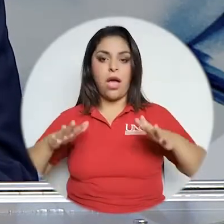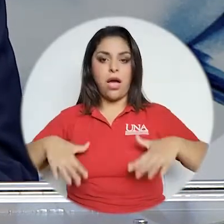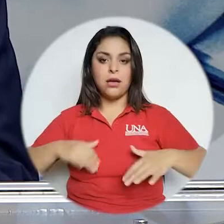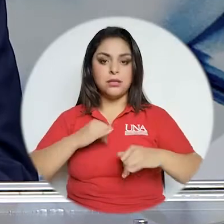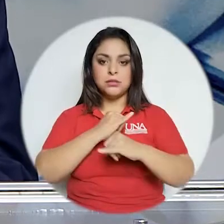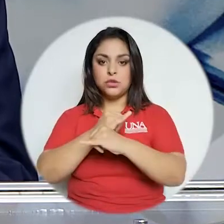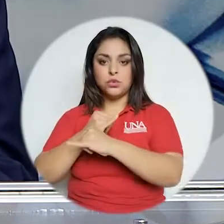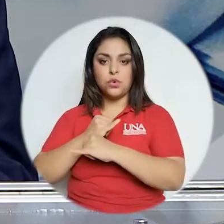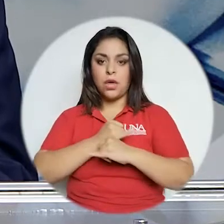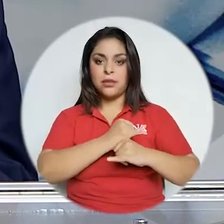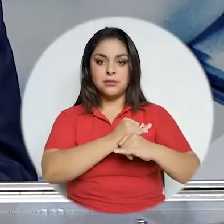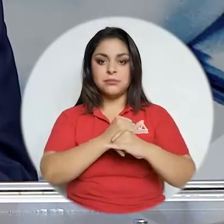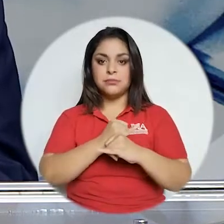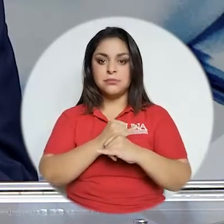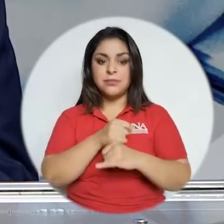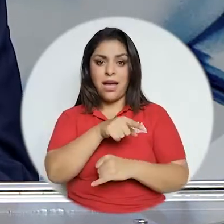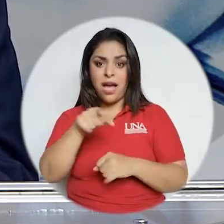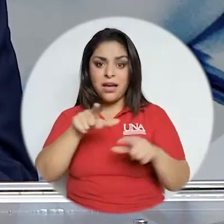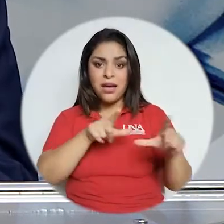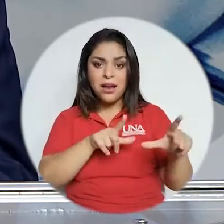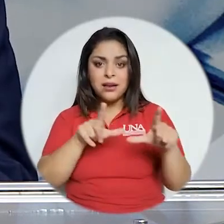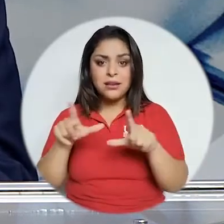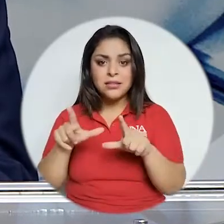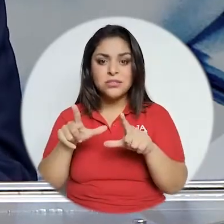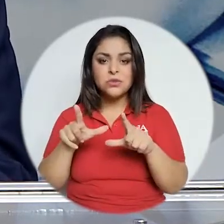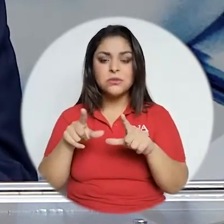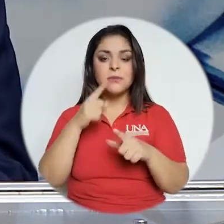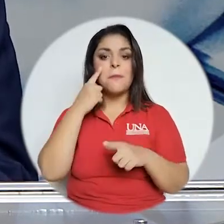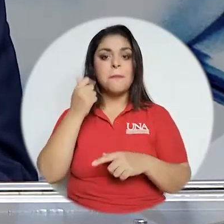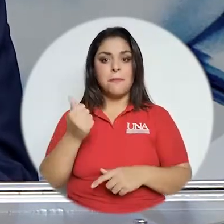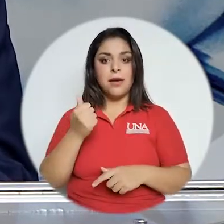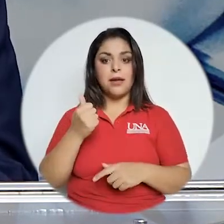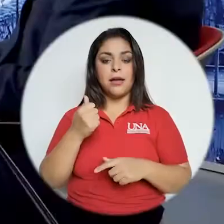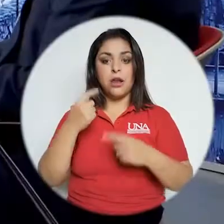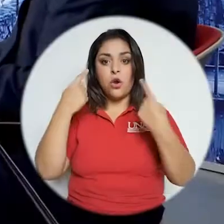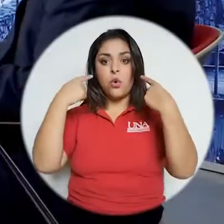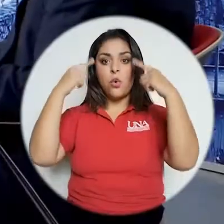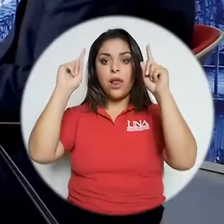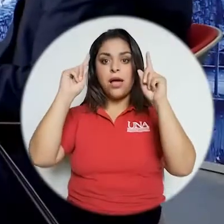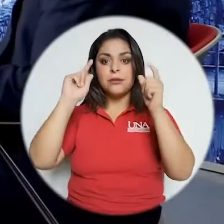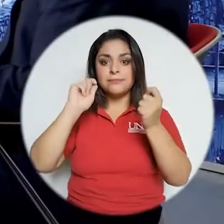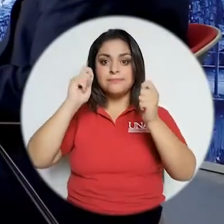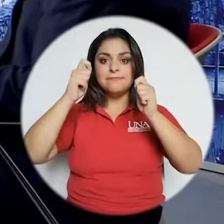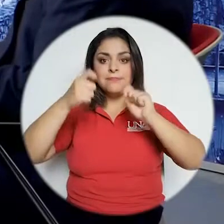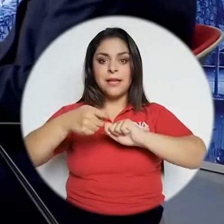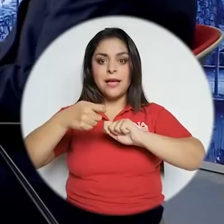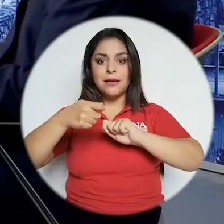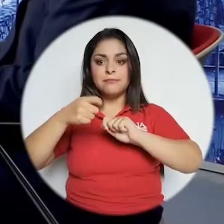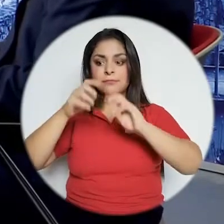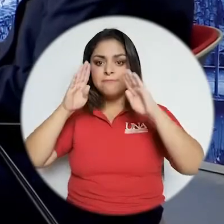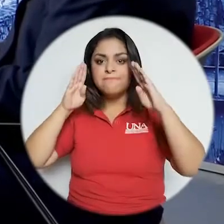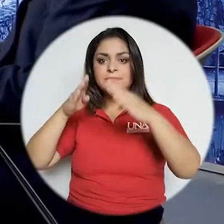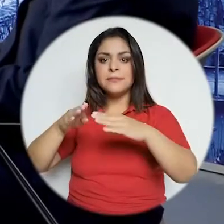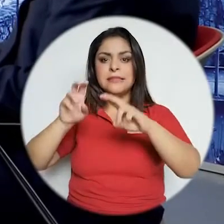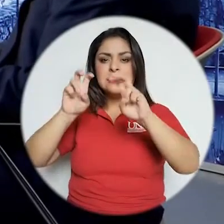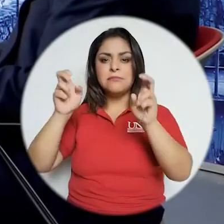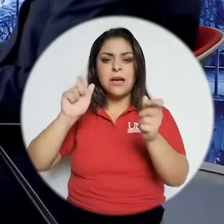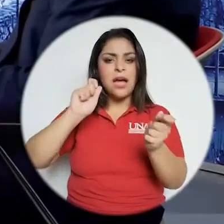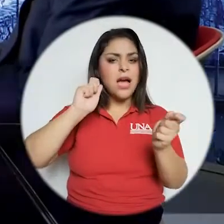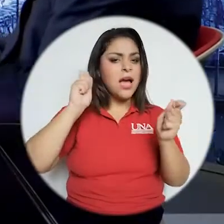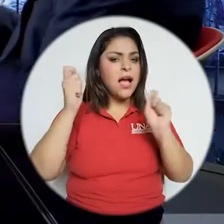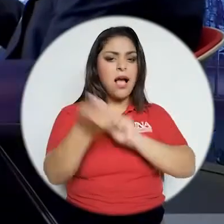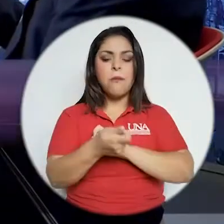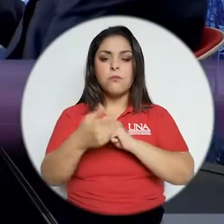personas docentes ni las instituciones estábamos listos o listas para poder abordar el